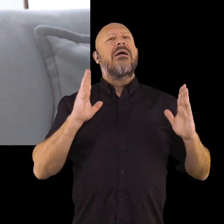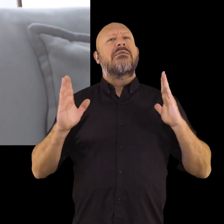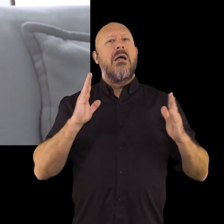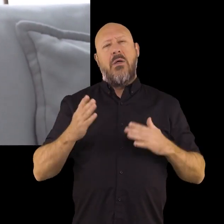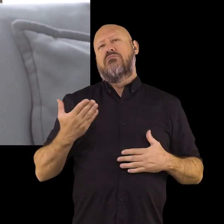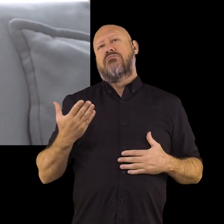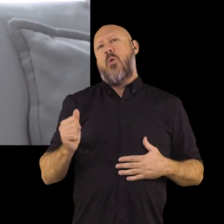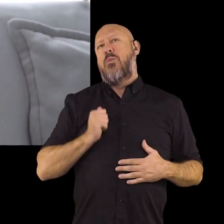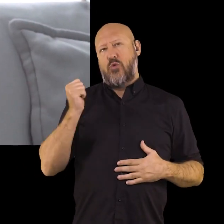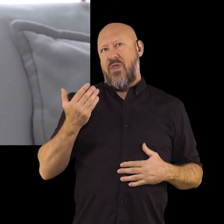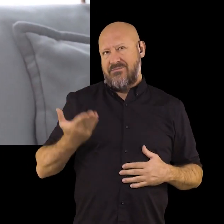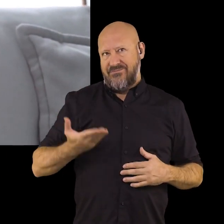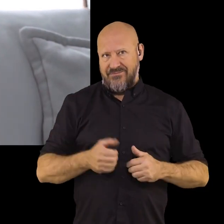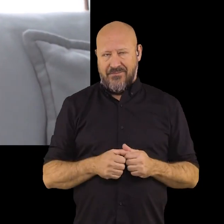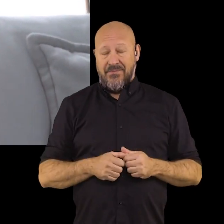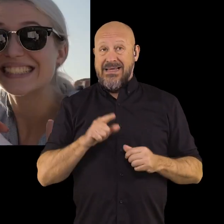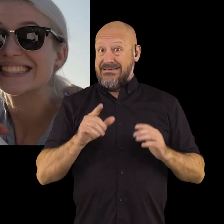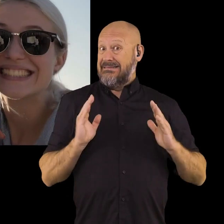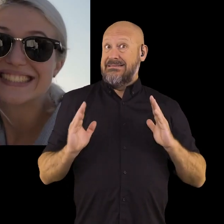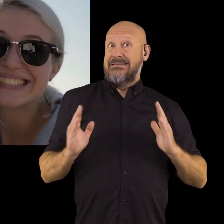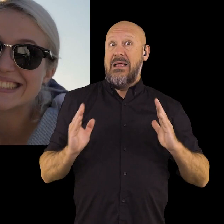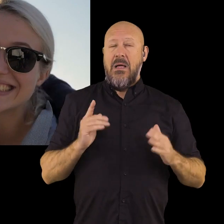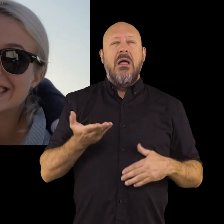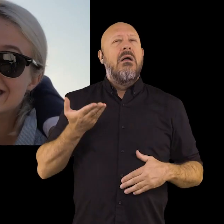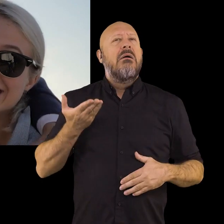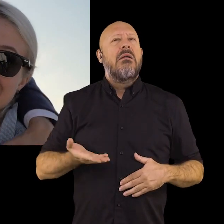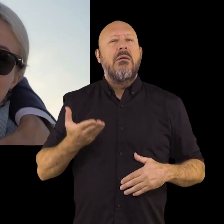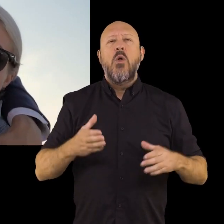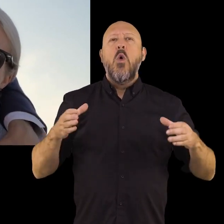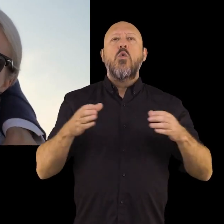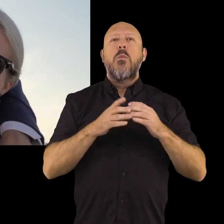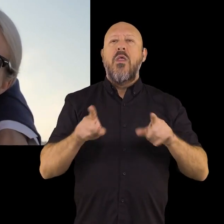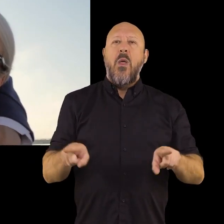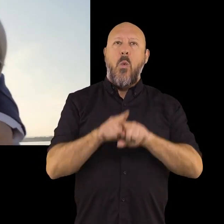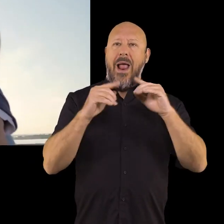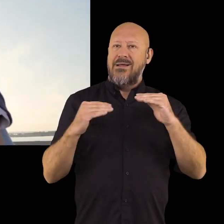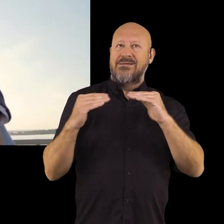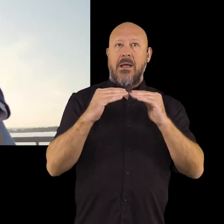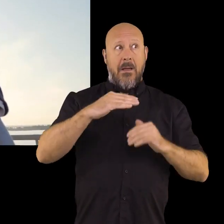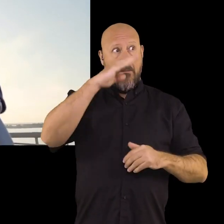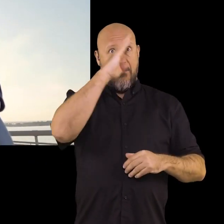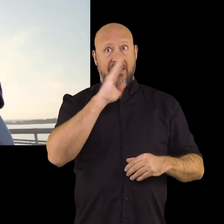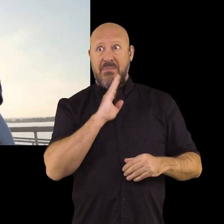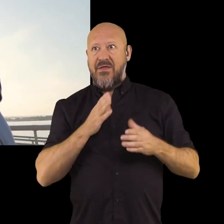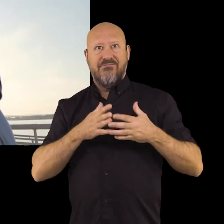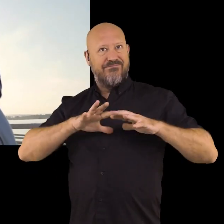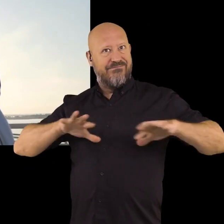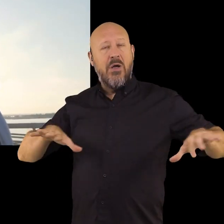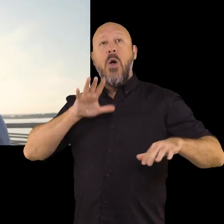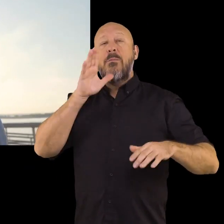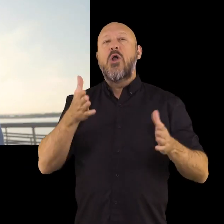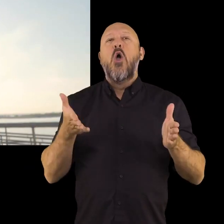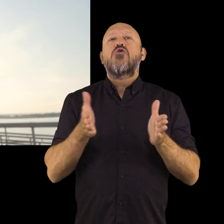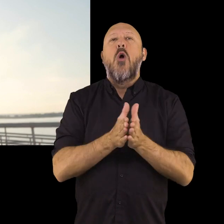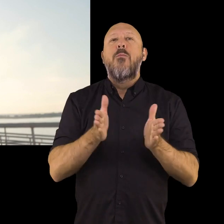es una etapa de grandes oportunidades. En esta etapa es clave el grupo de iguales, el grupo de pares, porque